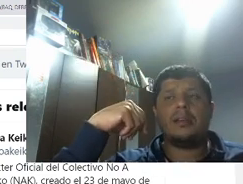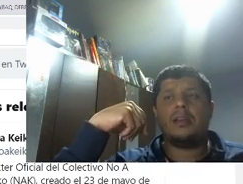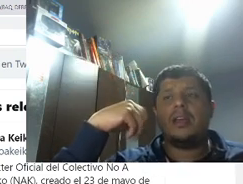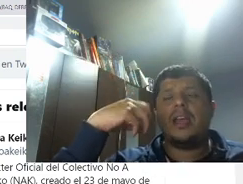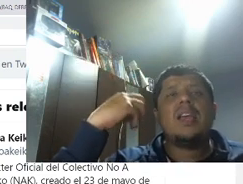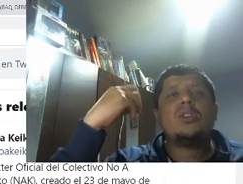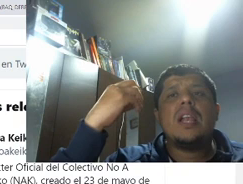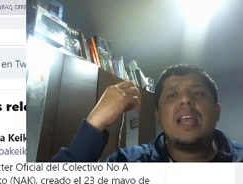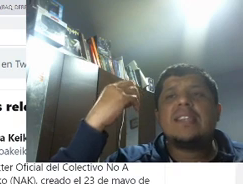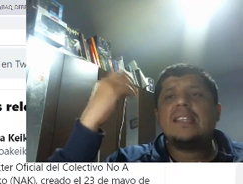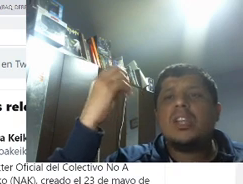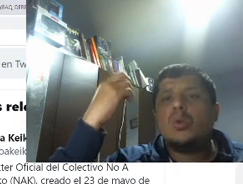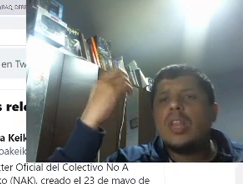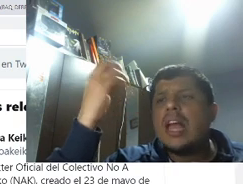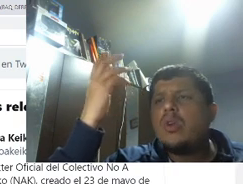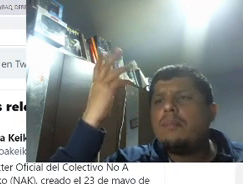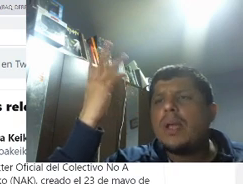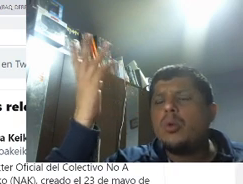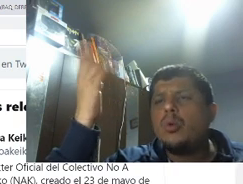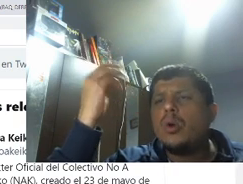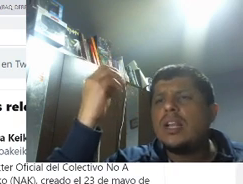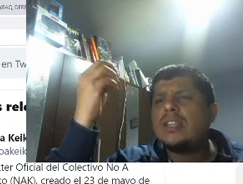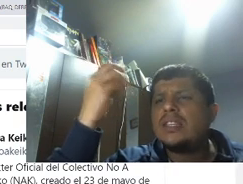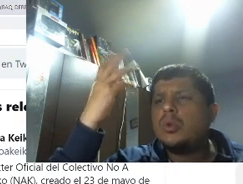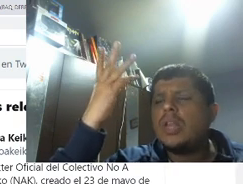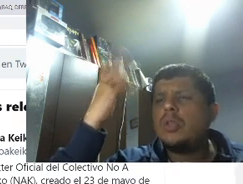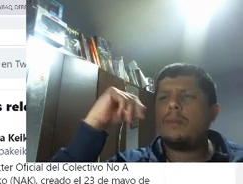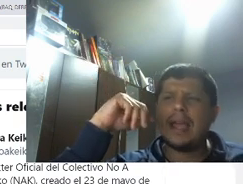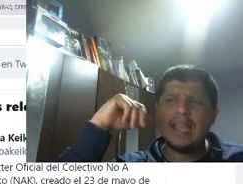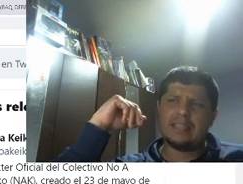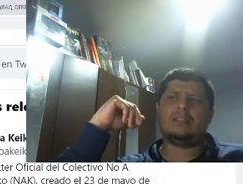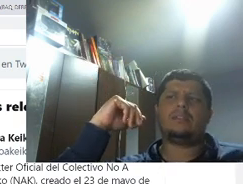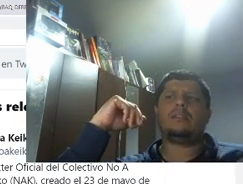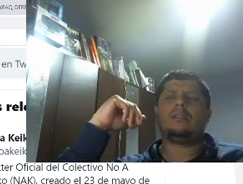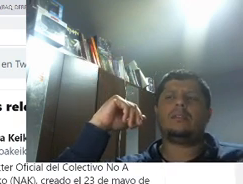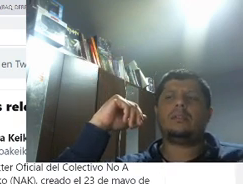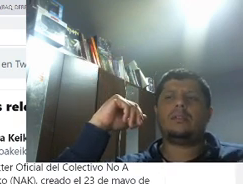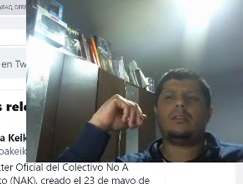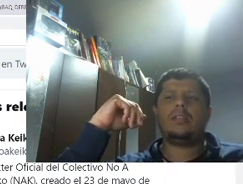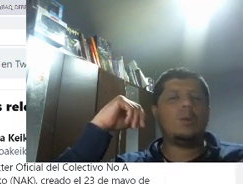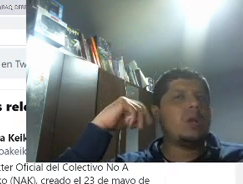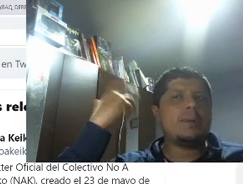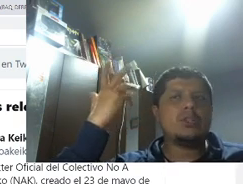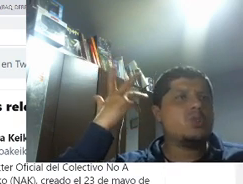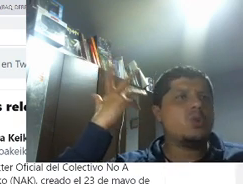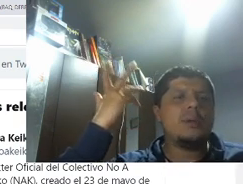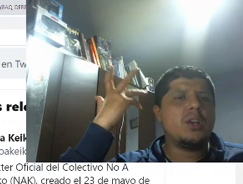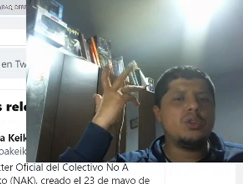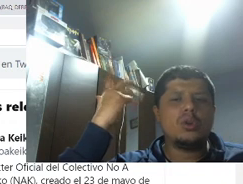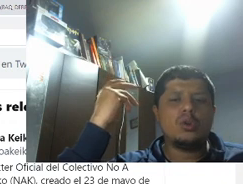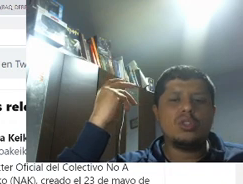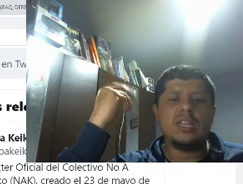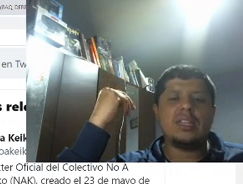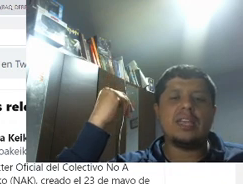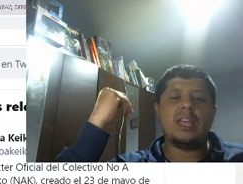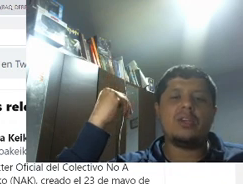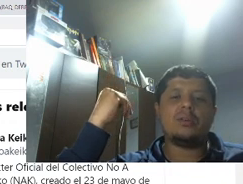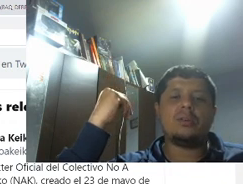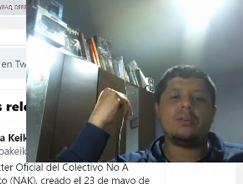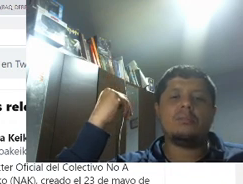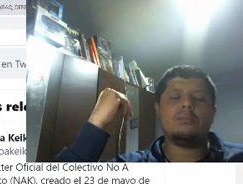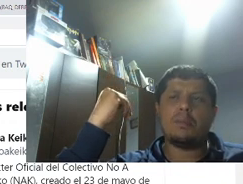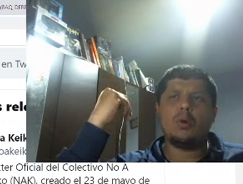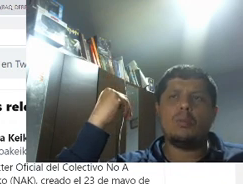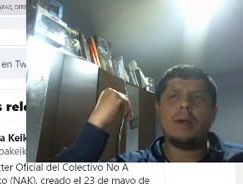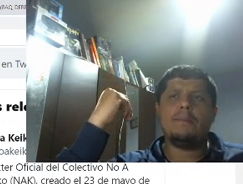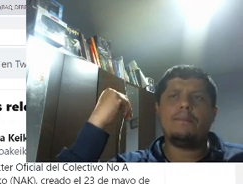bien. Eso le está haciendo un daño al Perú. Le está haciendo un daño al país. Y algunas personas todavía no son conscientes de ello.